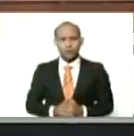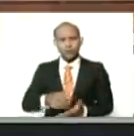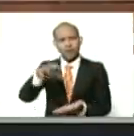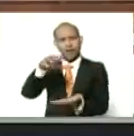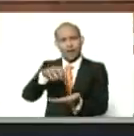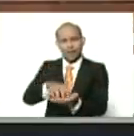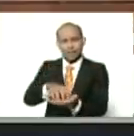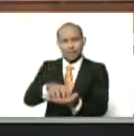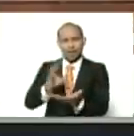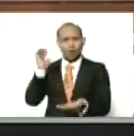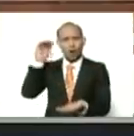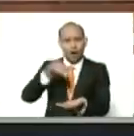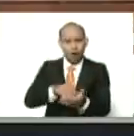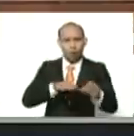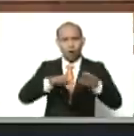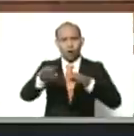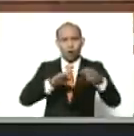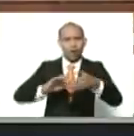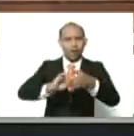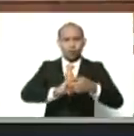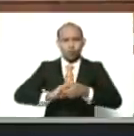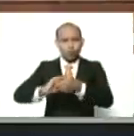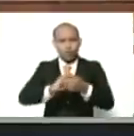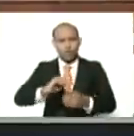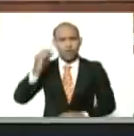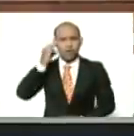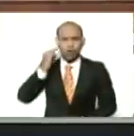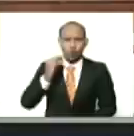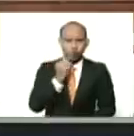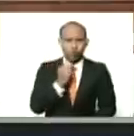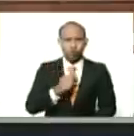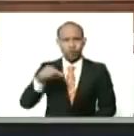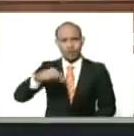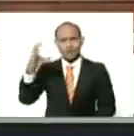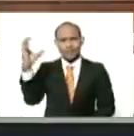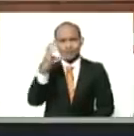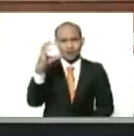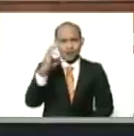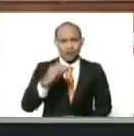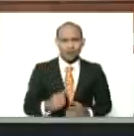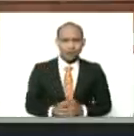estados, Aragua, Cogedes, Trujillo, Sucre, y Caracas,